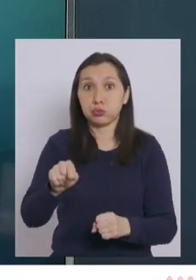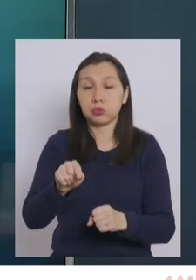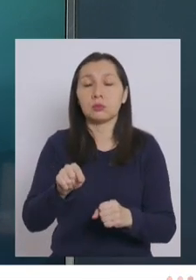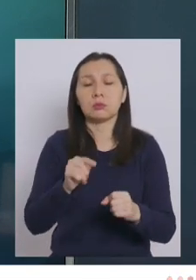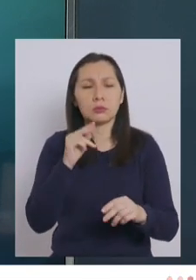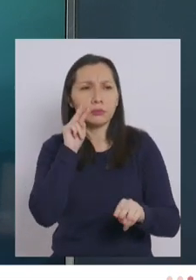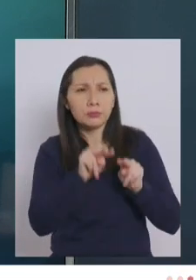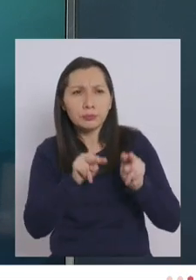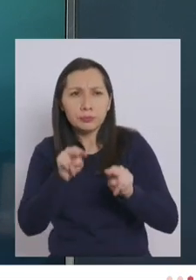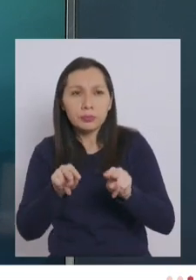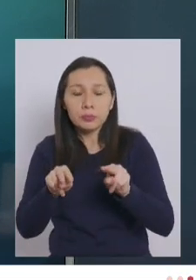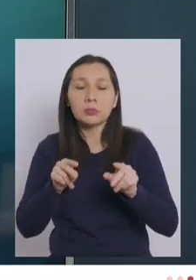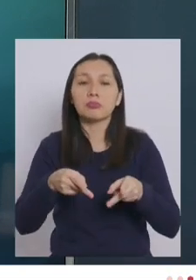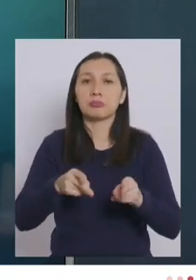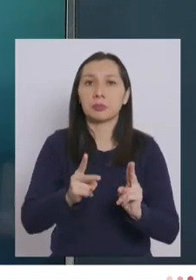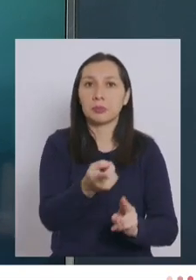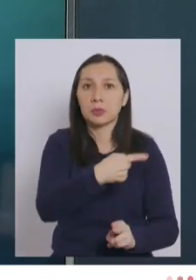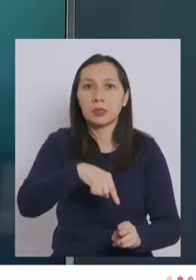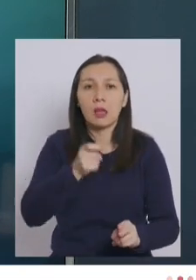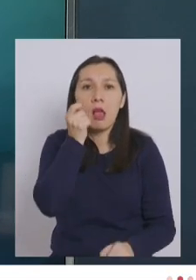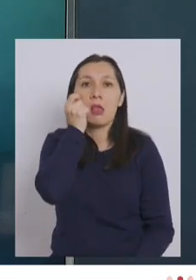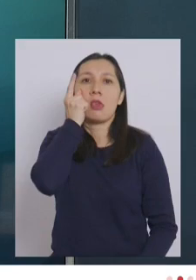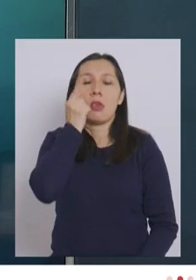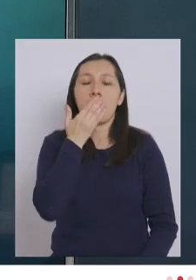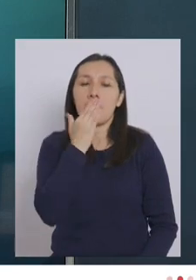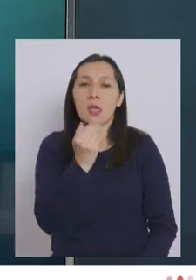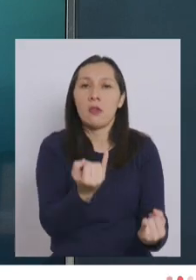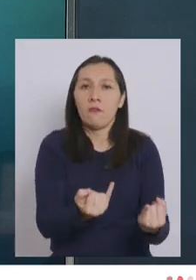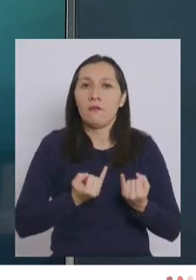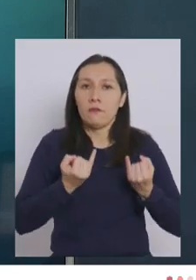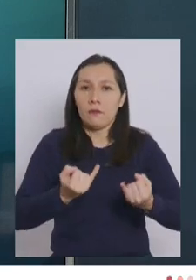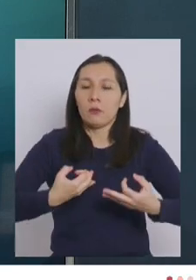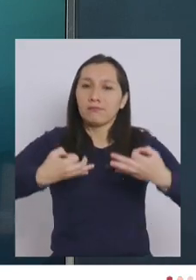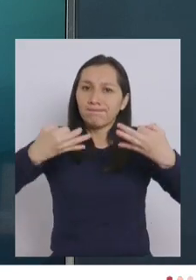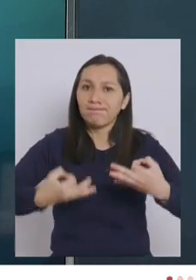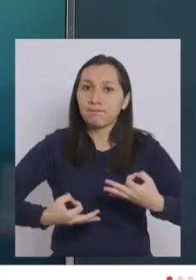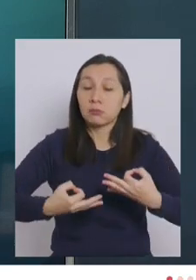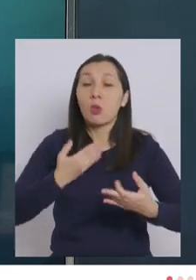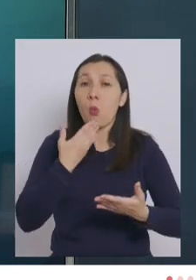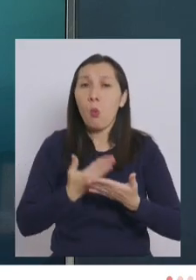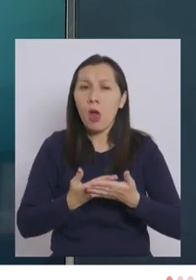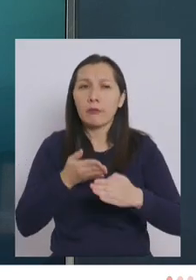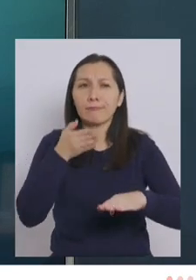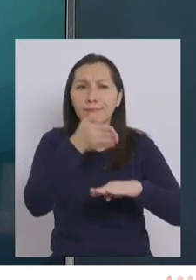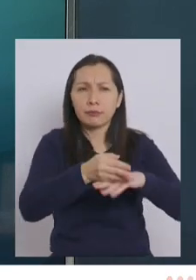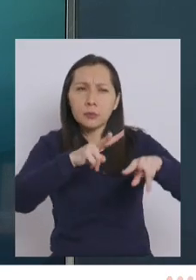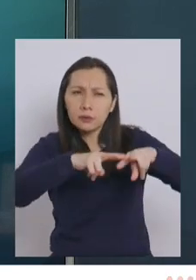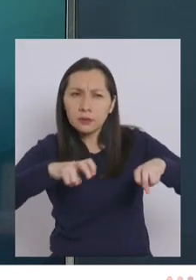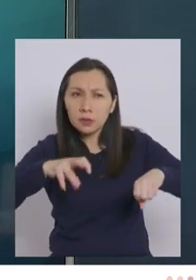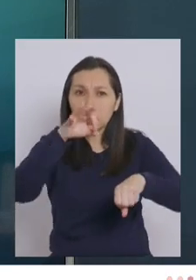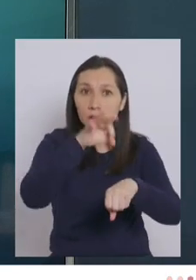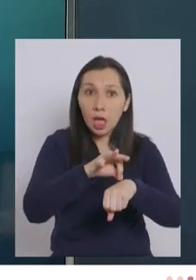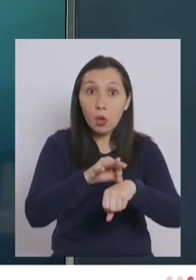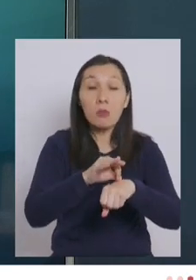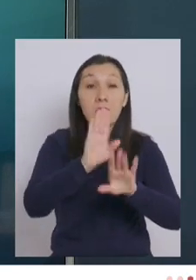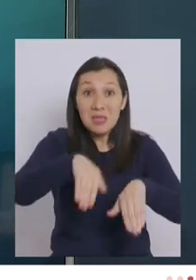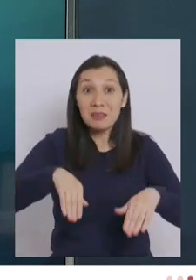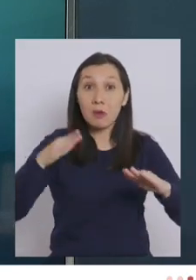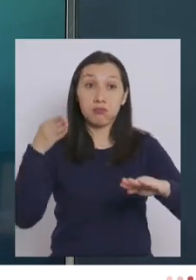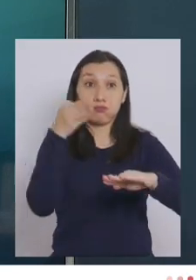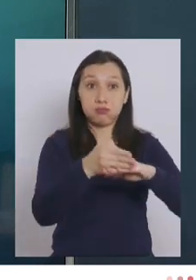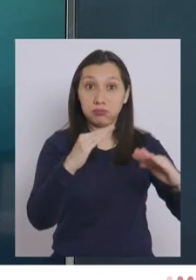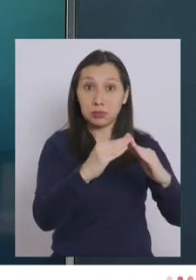y eso nos va a permitir tener mejor información. Y cuando se hace la investigación epidemiológica en terreno,